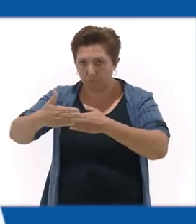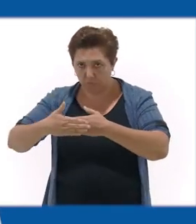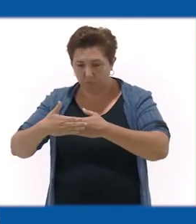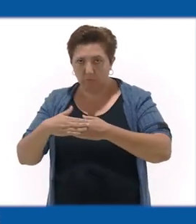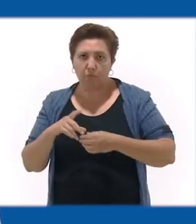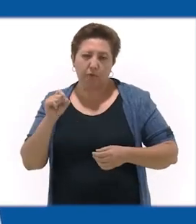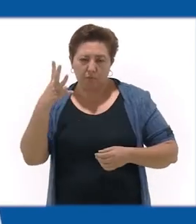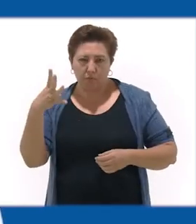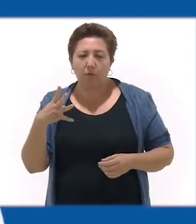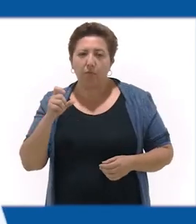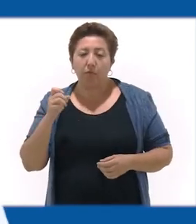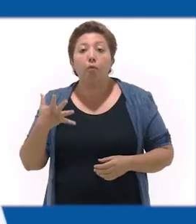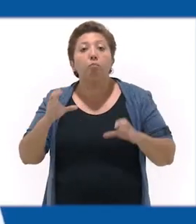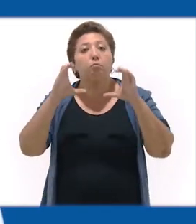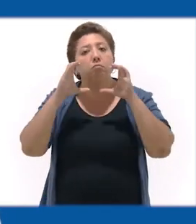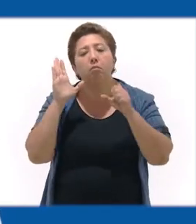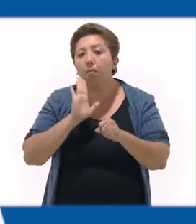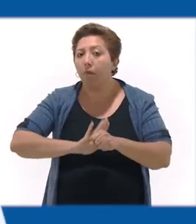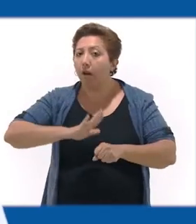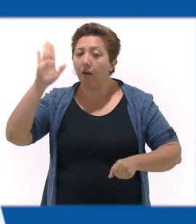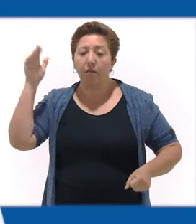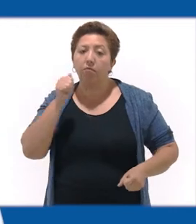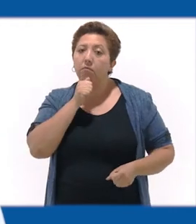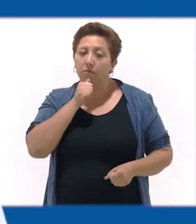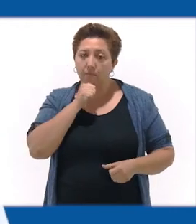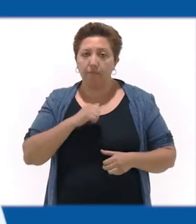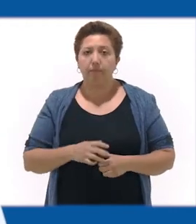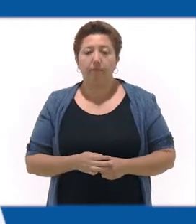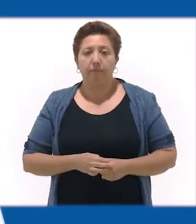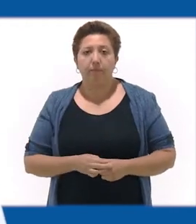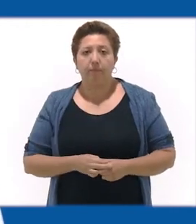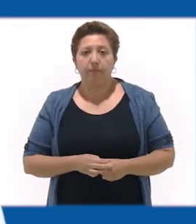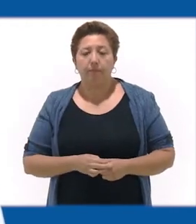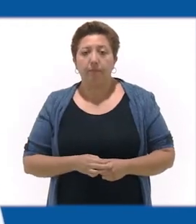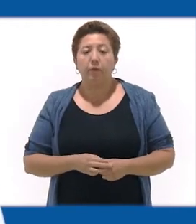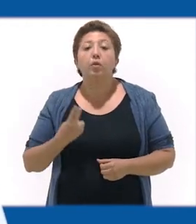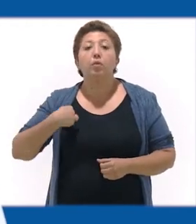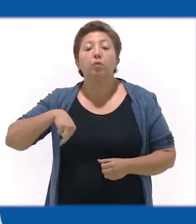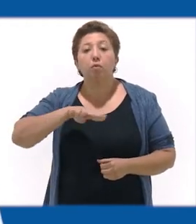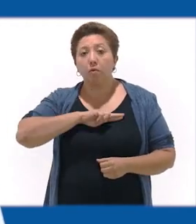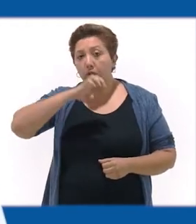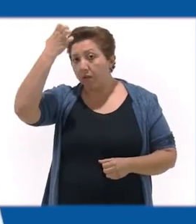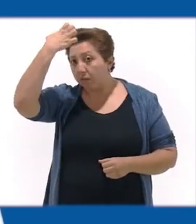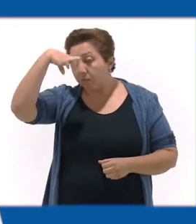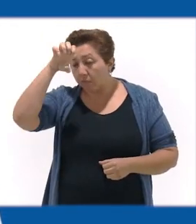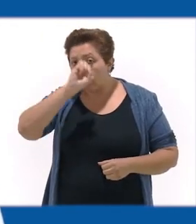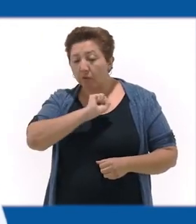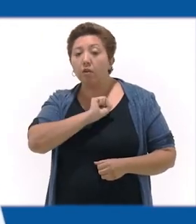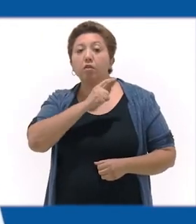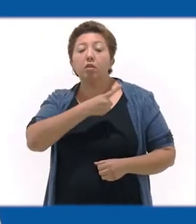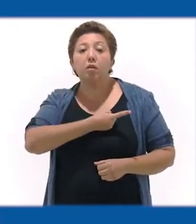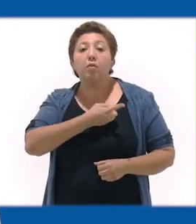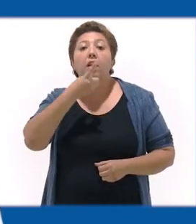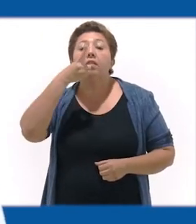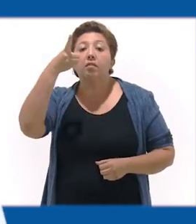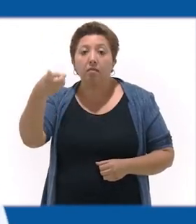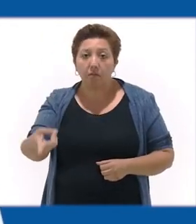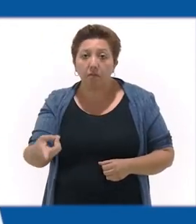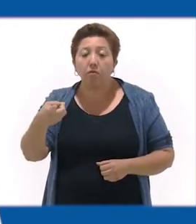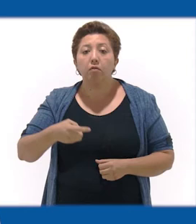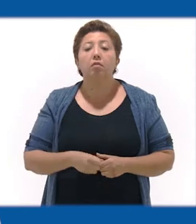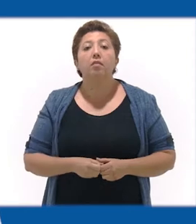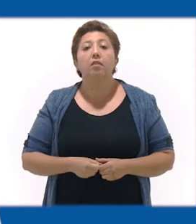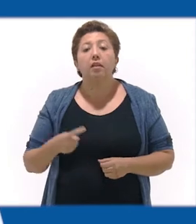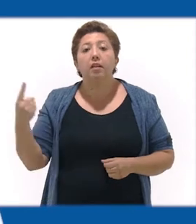expertos en salud pública nos han señalado que es precisamente esta temporada navideña cuando más riesgo corremos ante la previsible alza en la